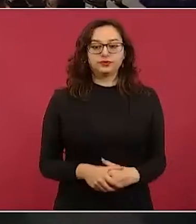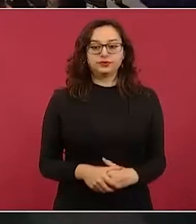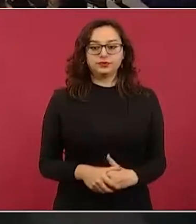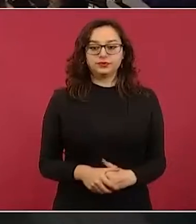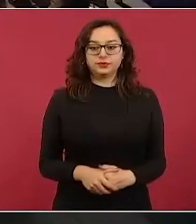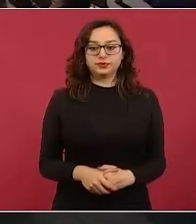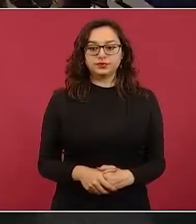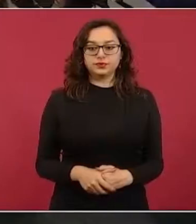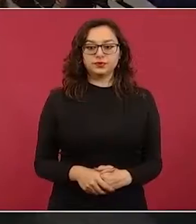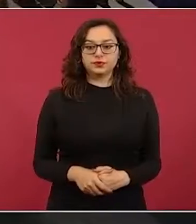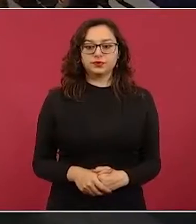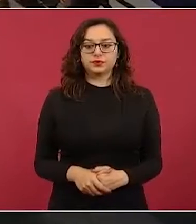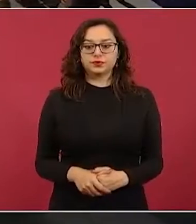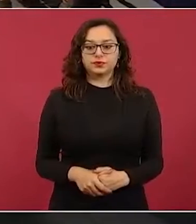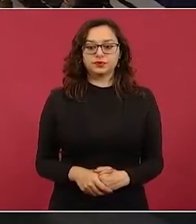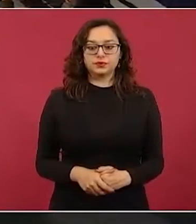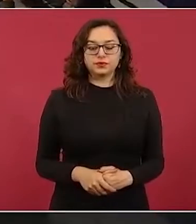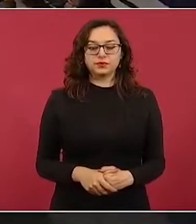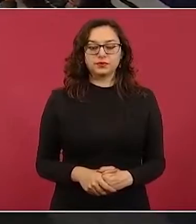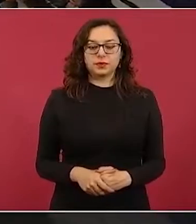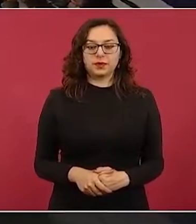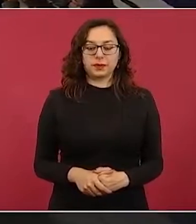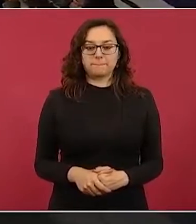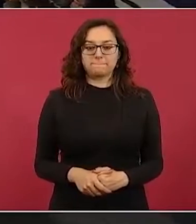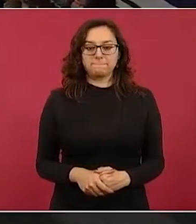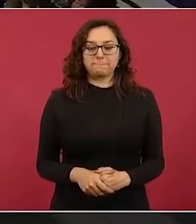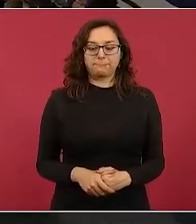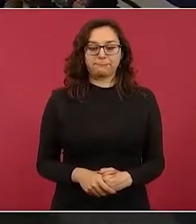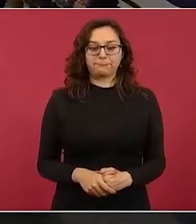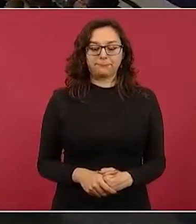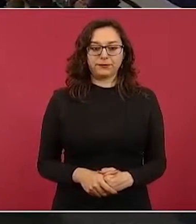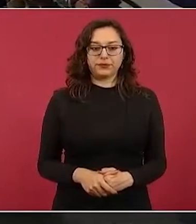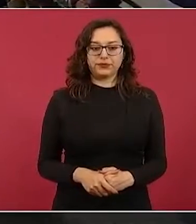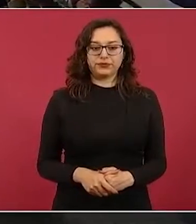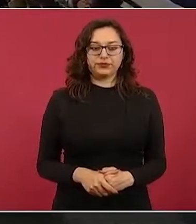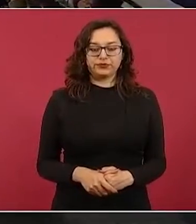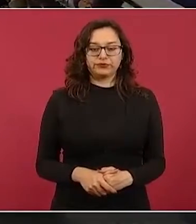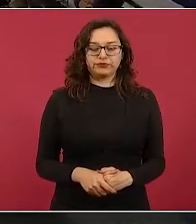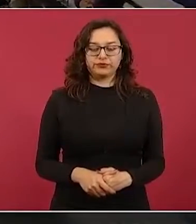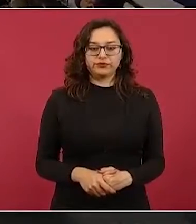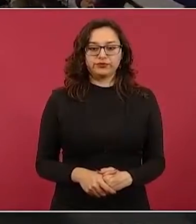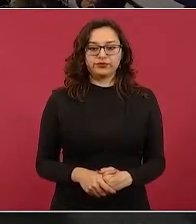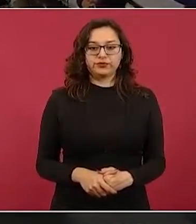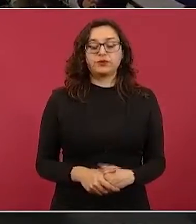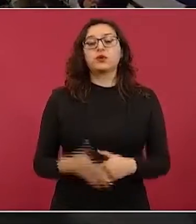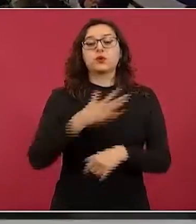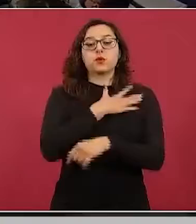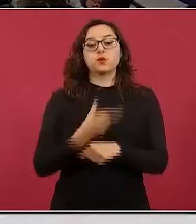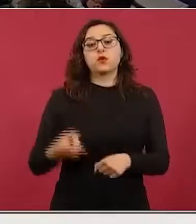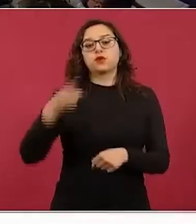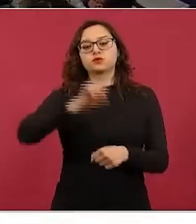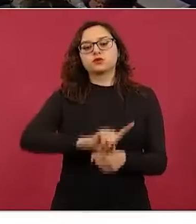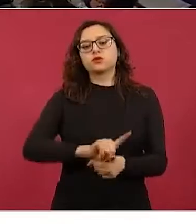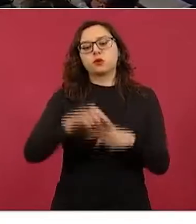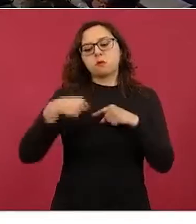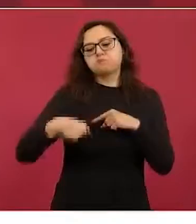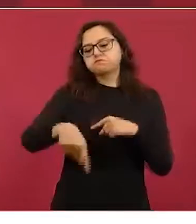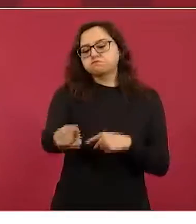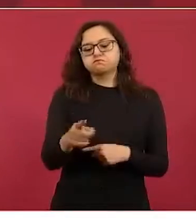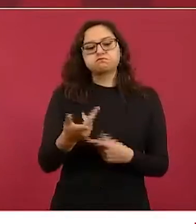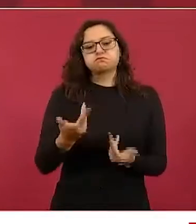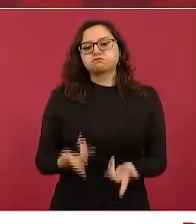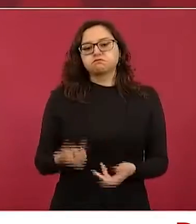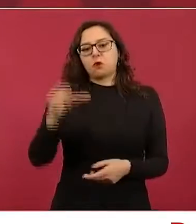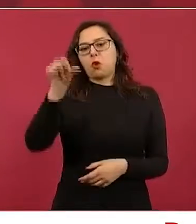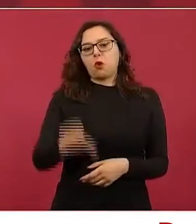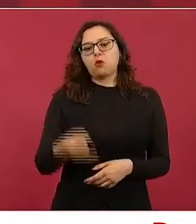Vamos a llevar a cabo, como siempre, esta rueda